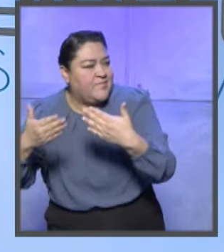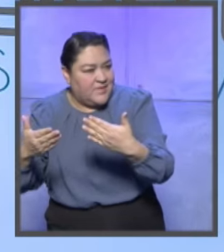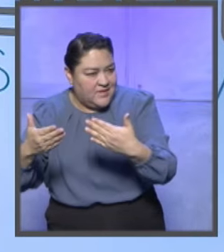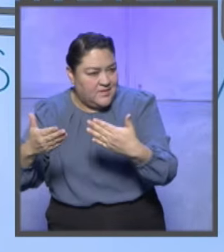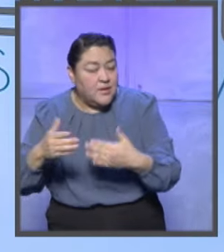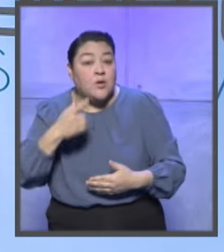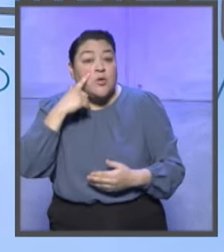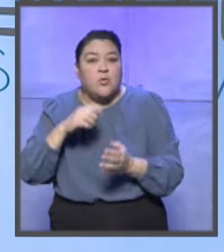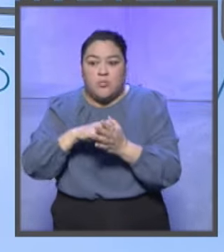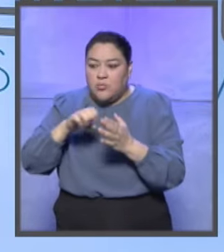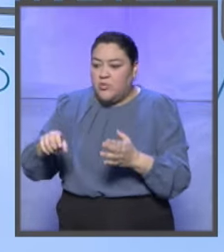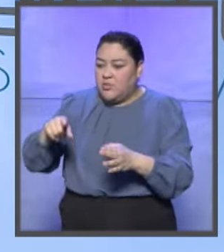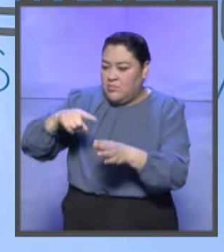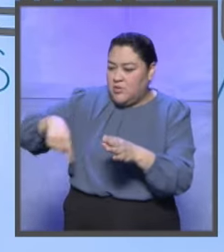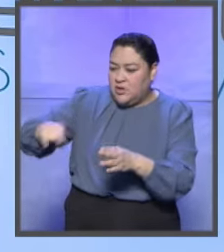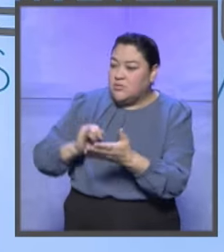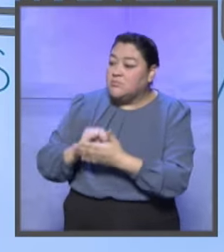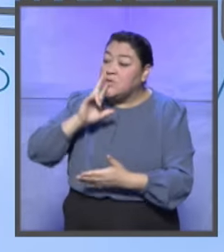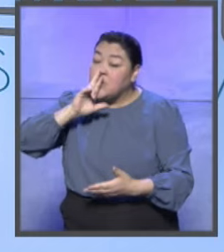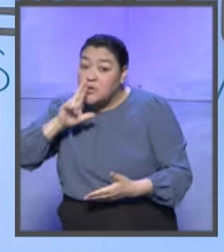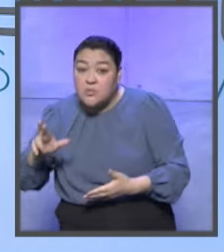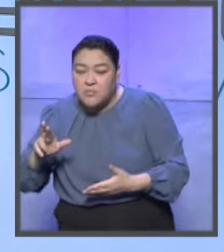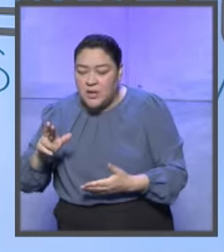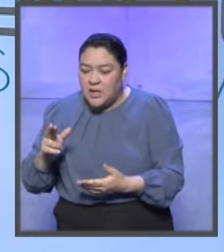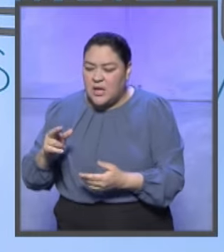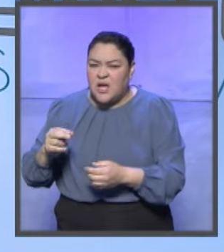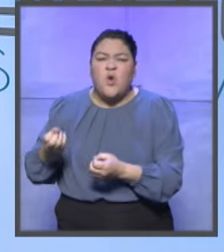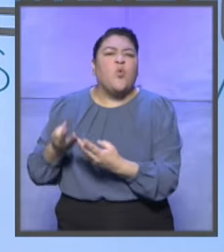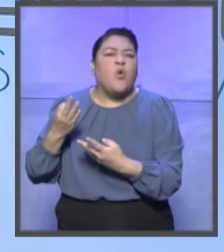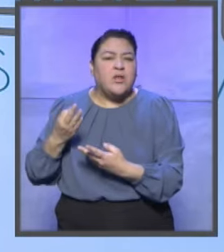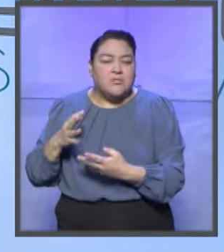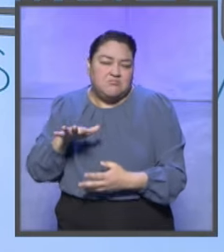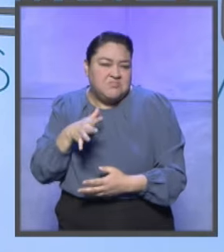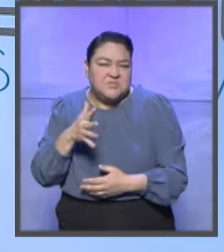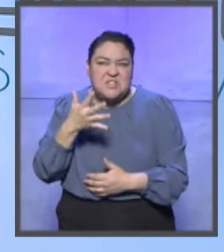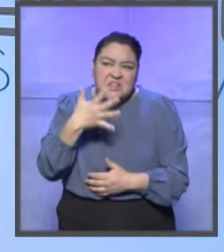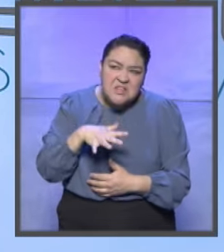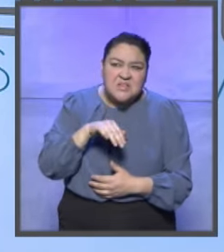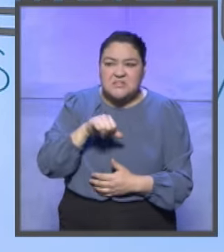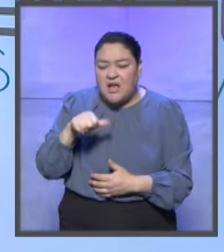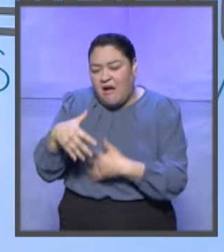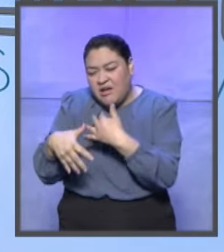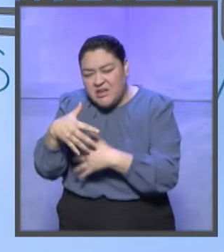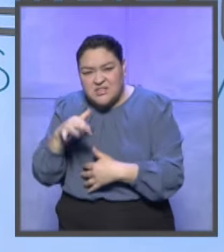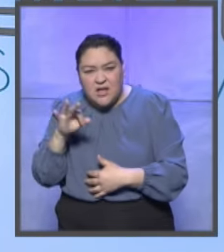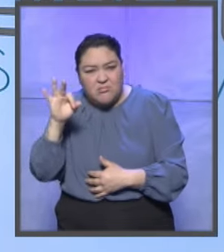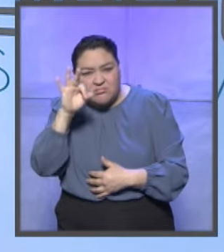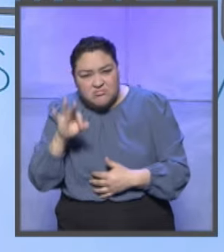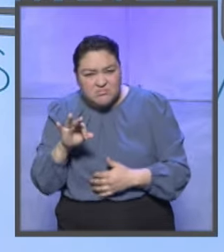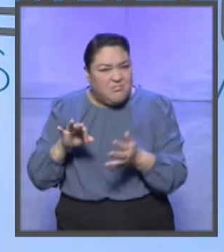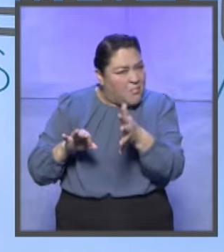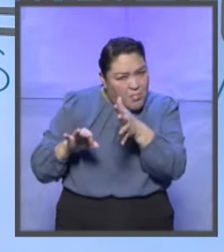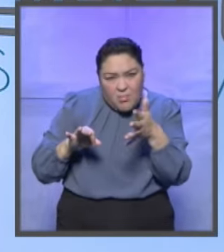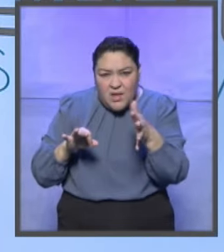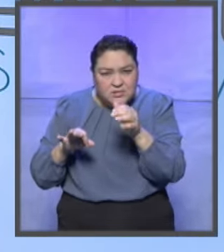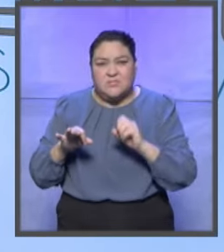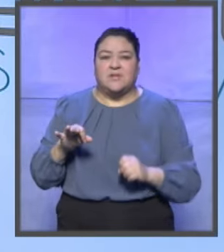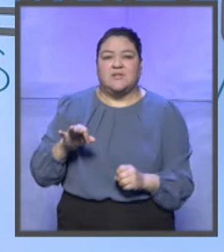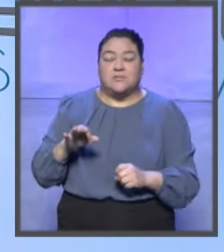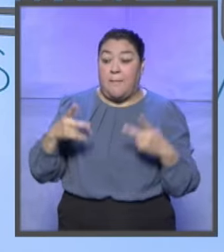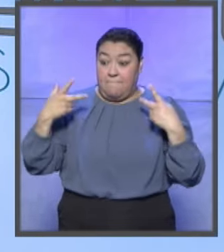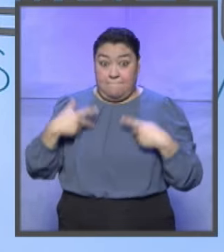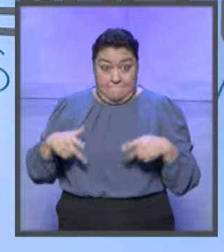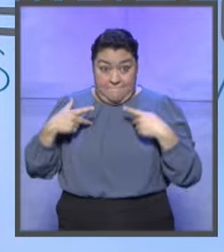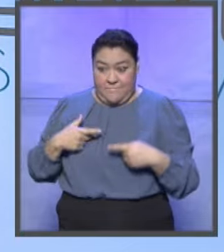repito, que no impugnan más allá de un 10, un 15 o hasta un 20%, que de todos modos, digamos, sería marginal en términos de la